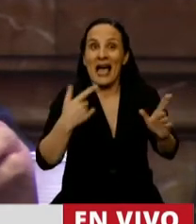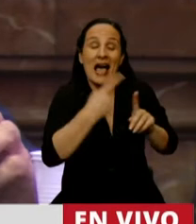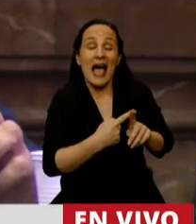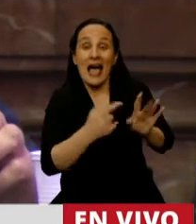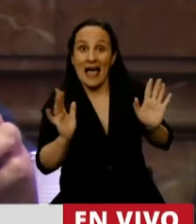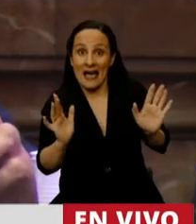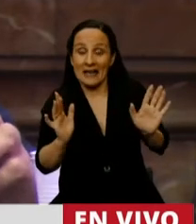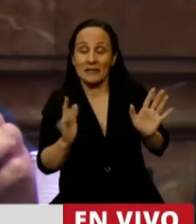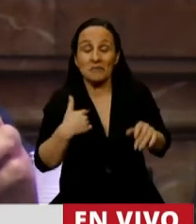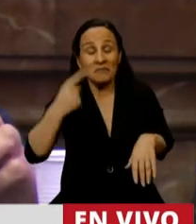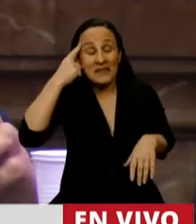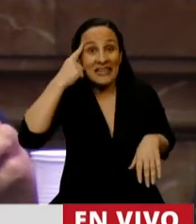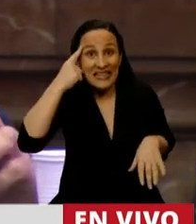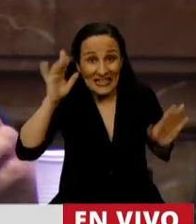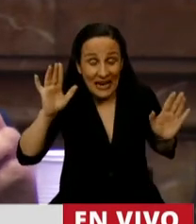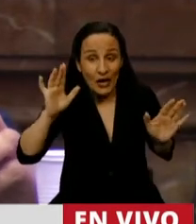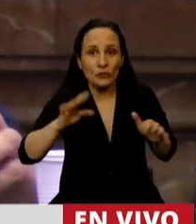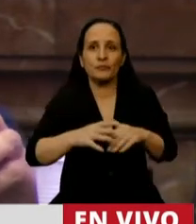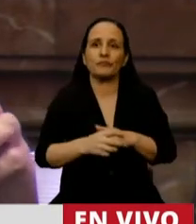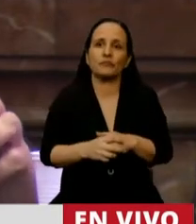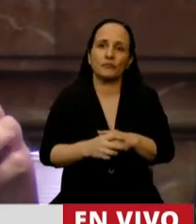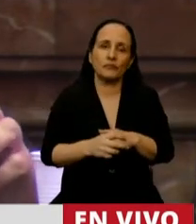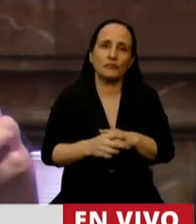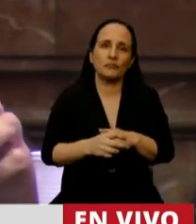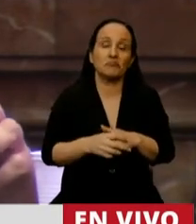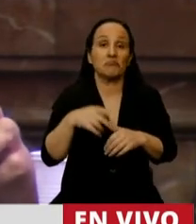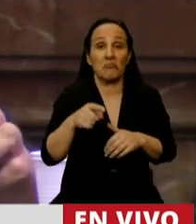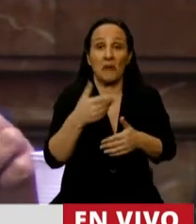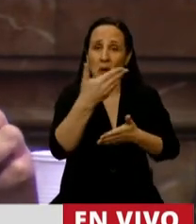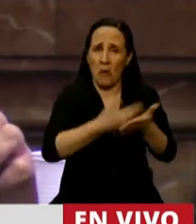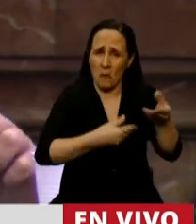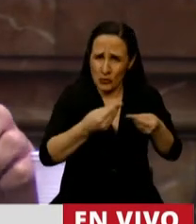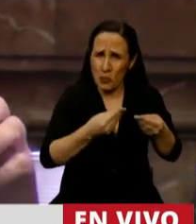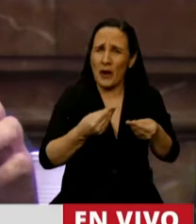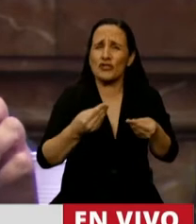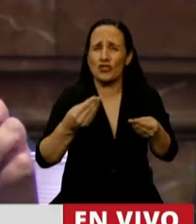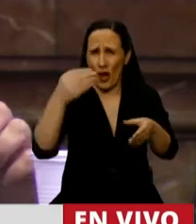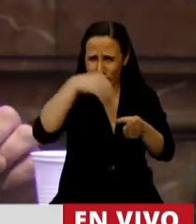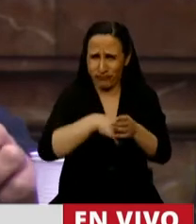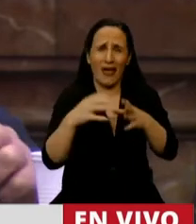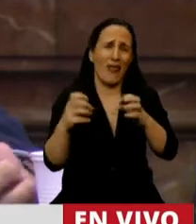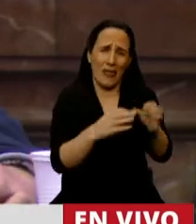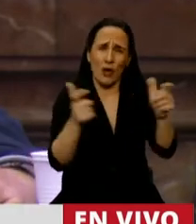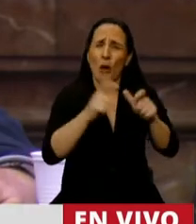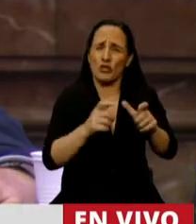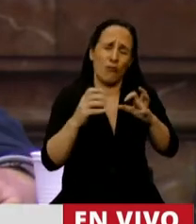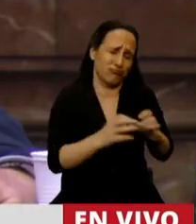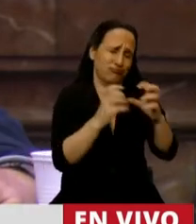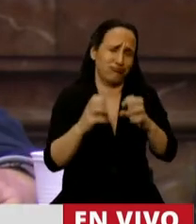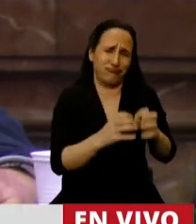Lo que creo es que este presupuesto, que se discutió hoy mucho en el seno de la comisión,